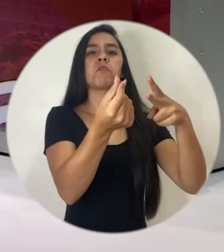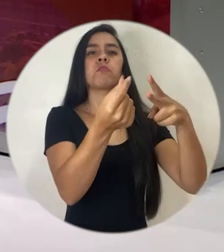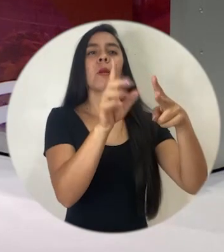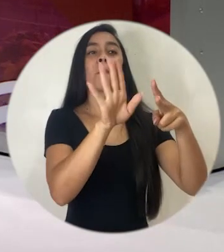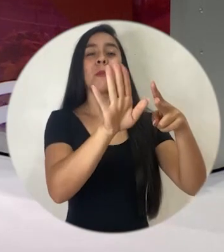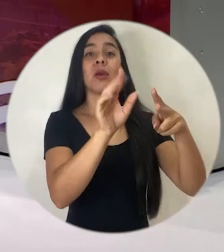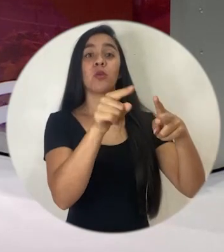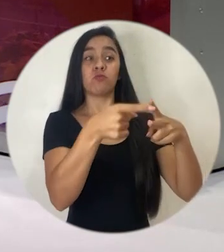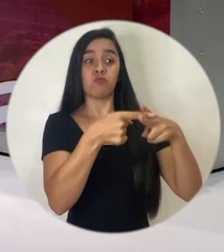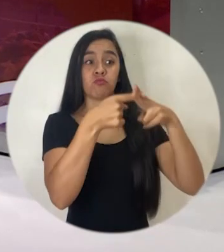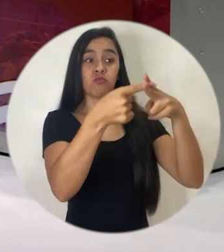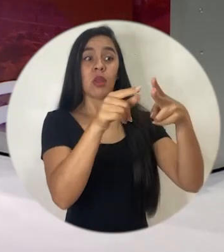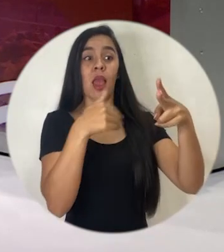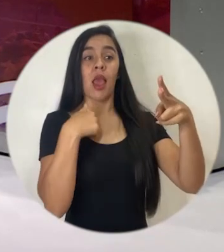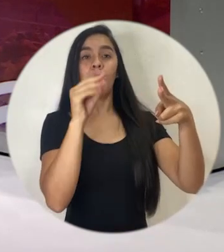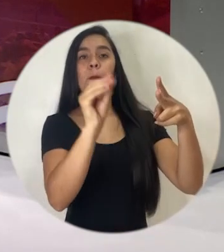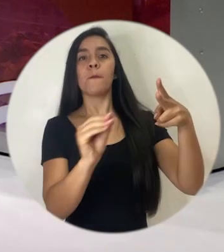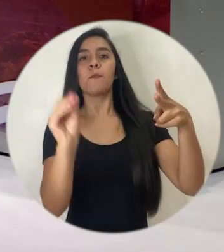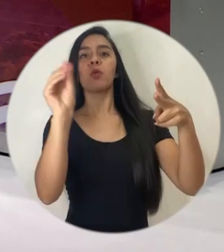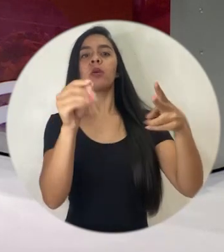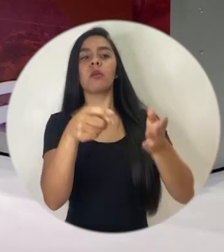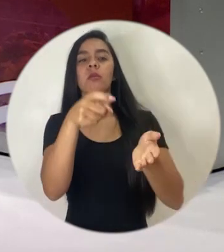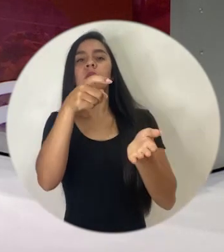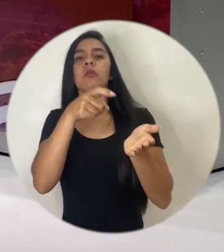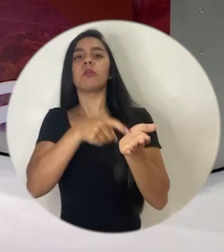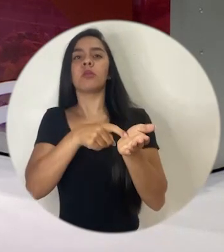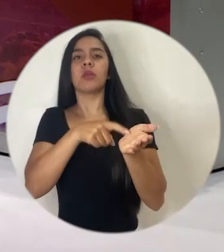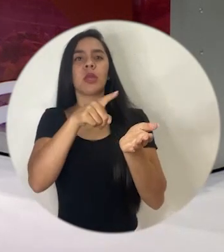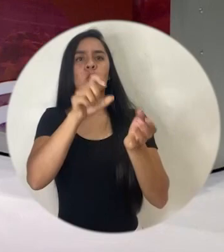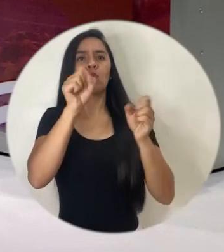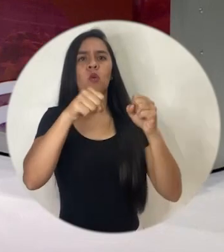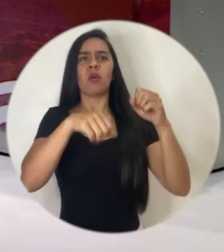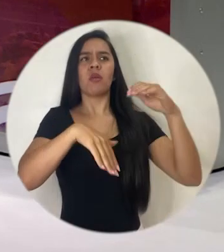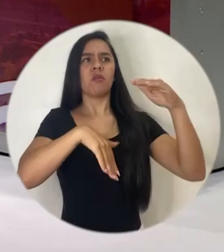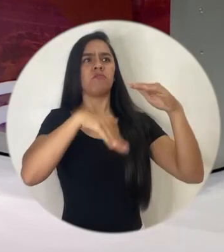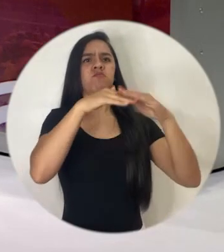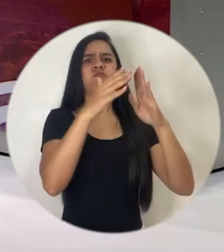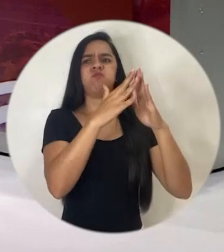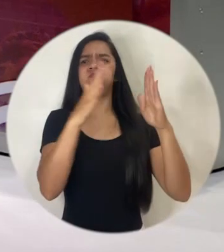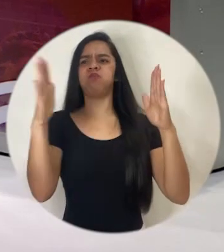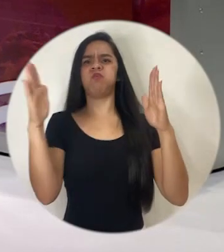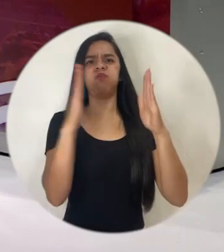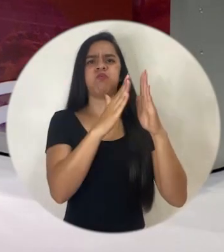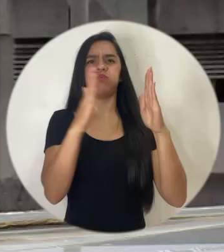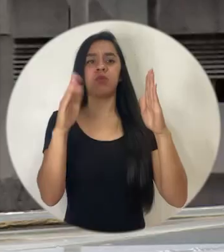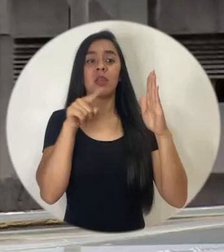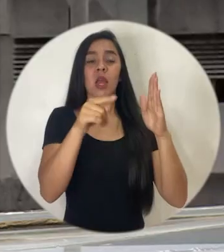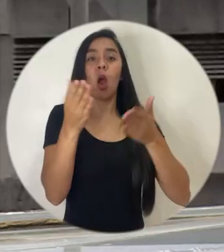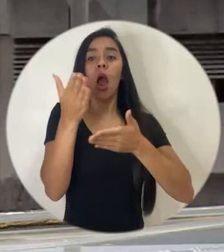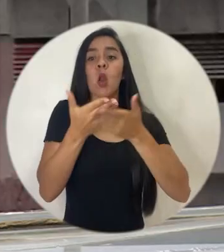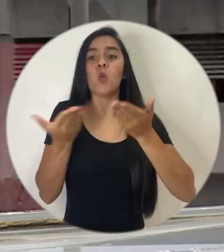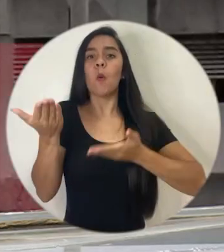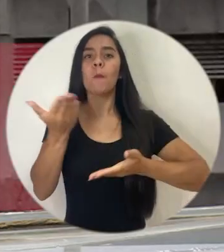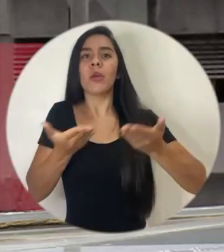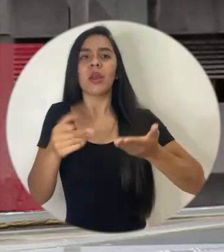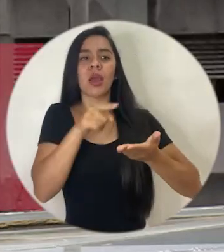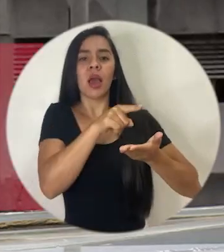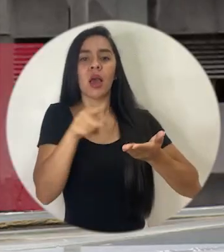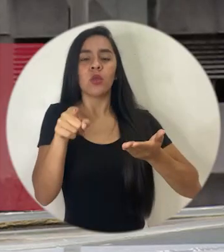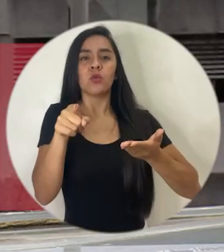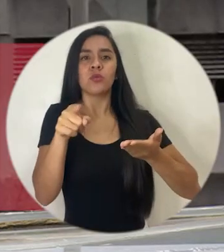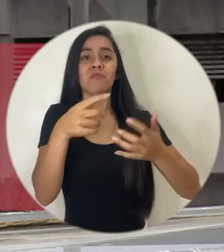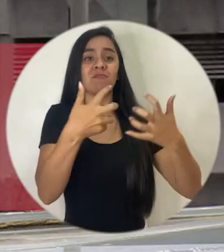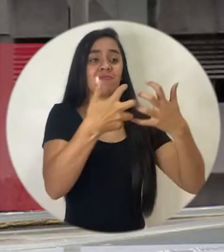tasa a lo largo de un rango muy amplio. Y eso en algunos mercados provocó que las